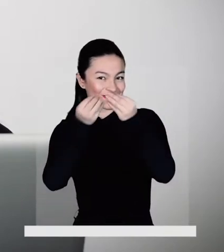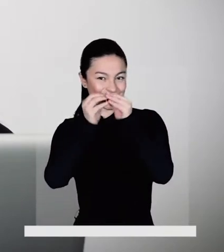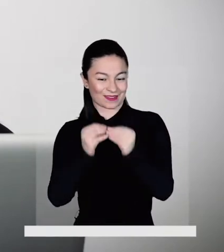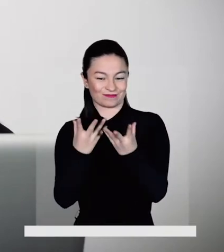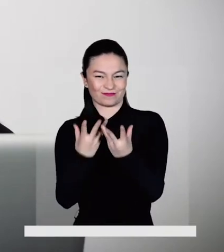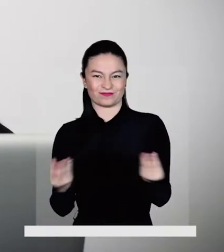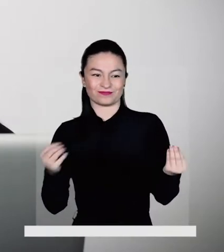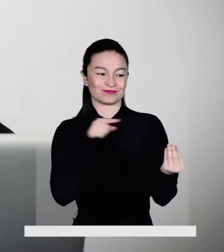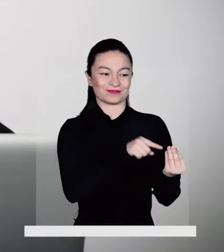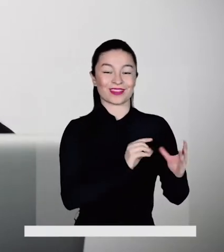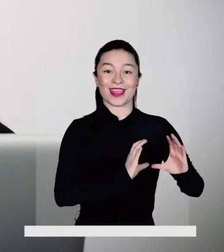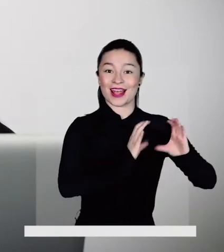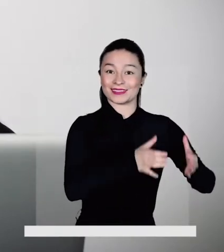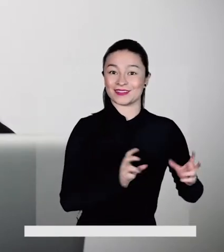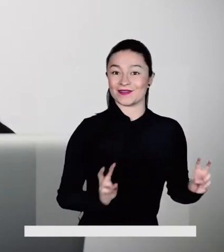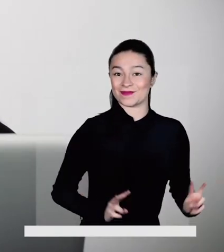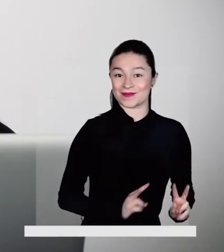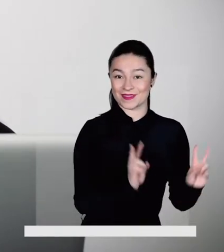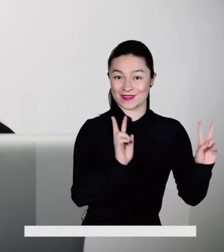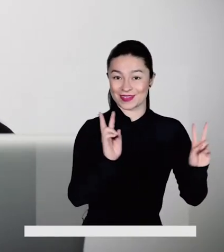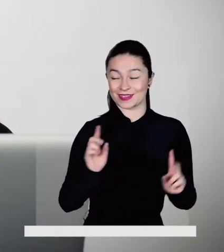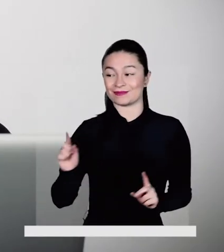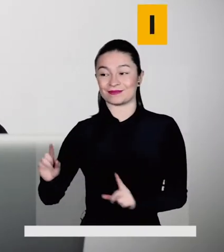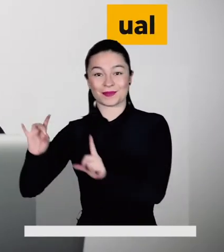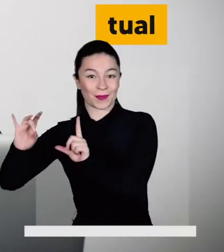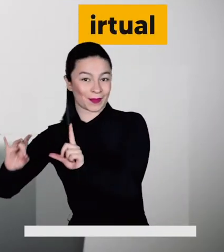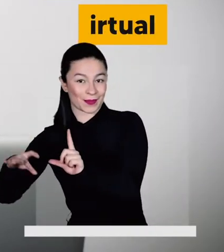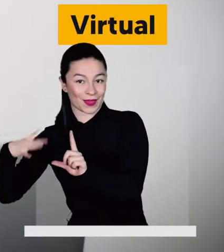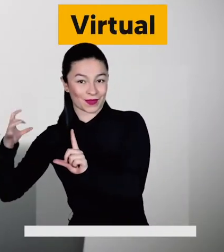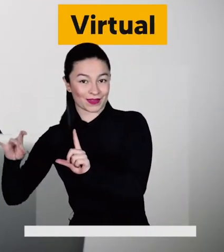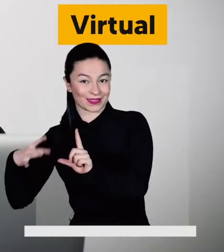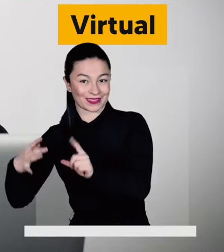Modalidad CLASES EN VIVO, MODALIDAD VIRTUAL